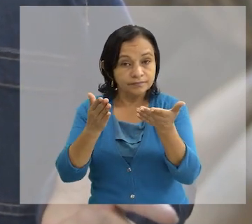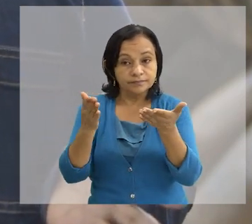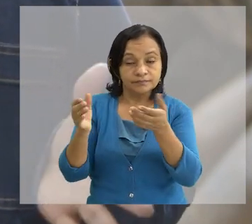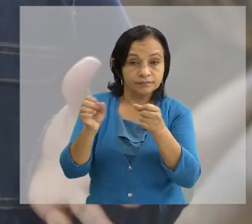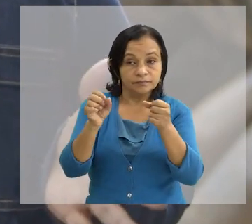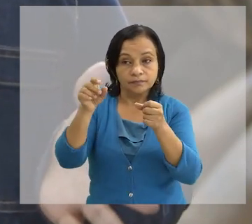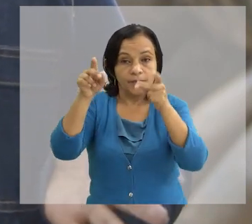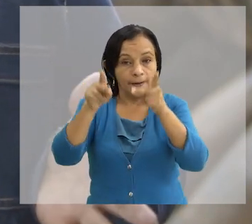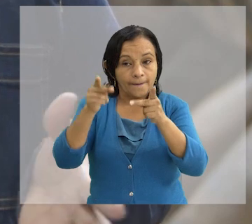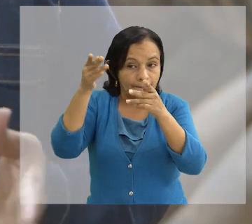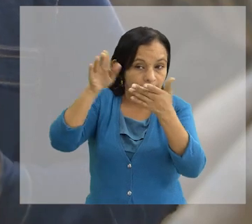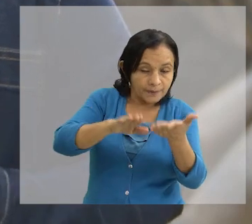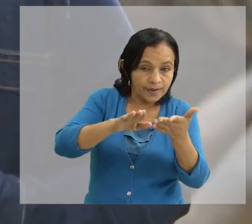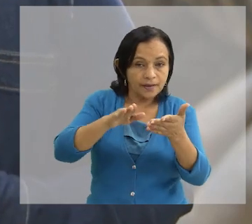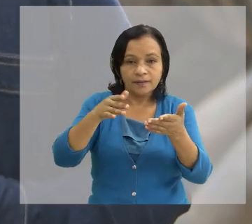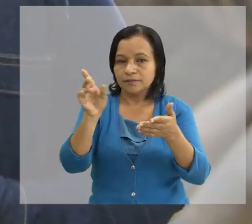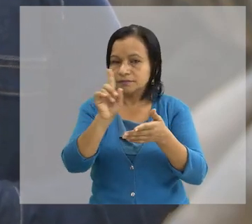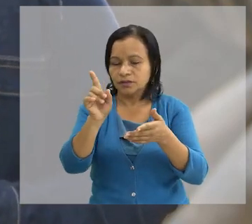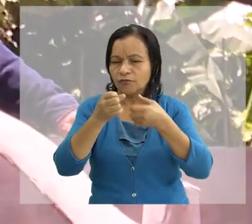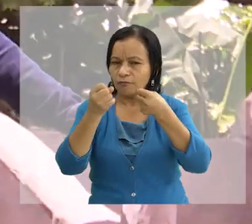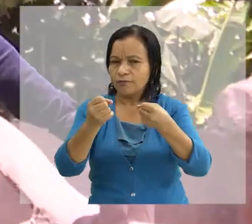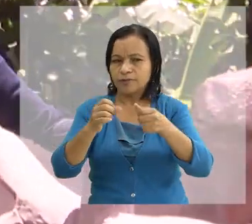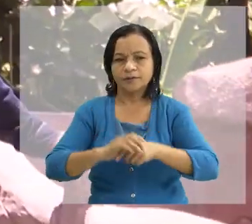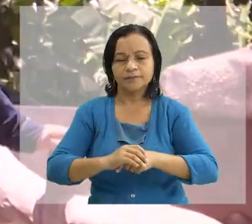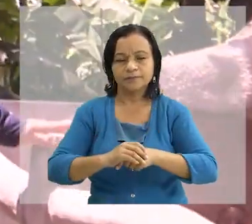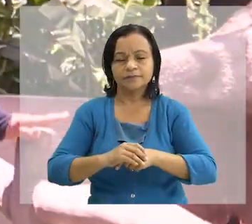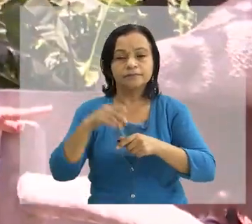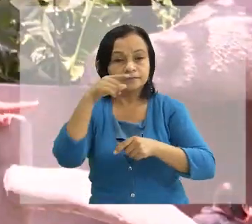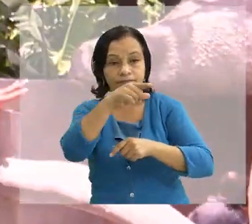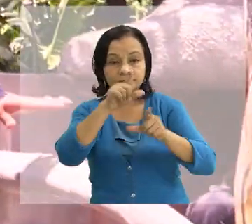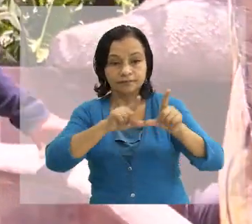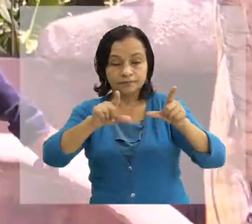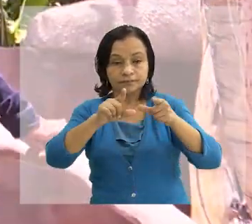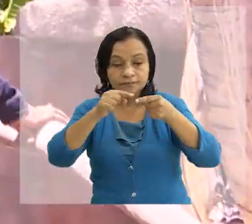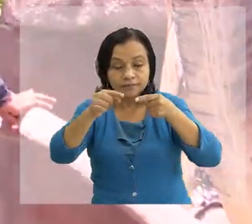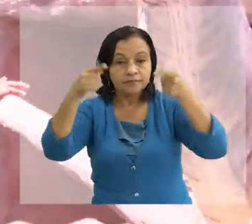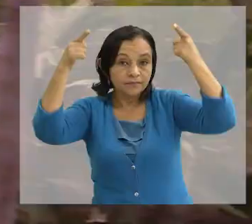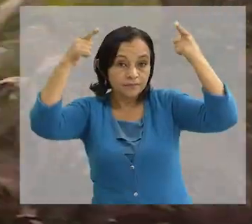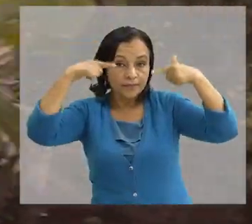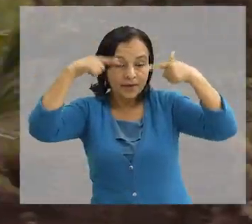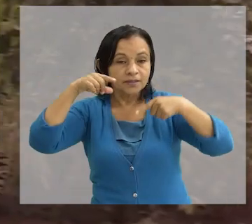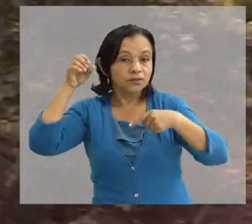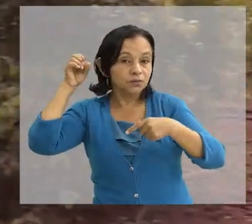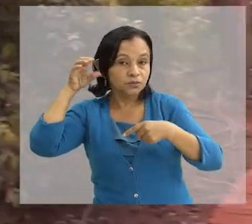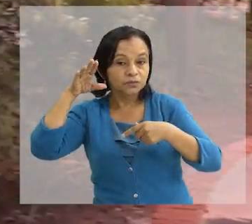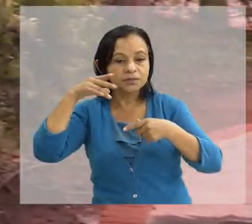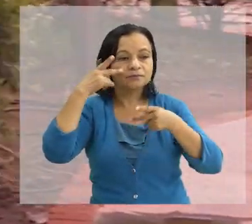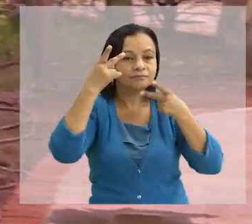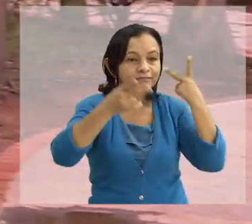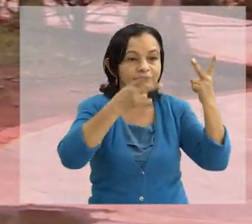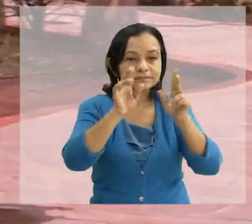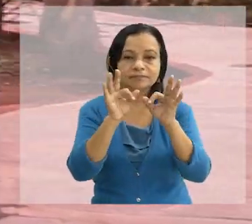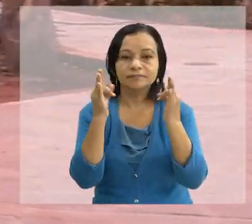sísmico ninguna persona tiene por qué salir dañada en esto Nindirí se ha convertido en un destino turístico para el disfrute de las familias